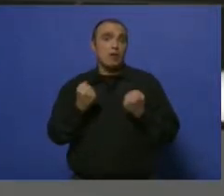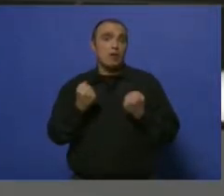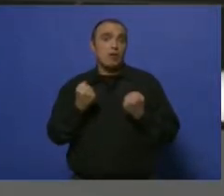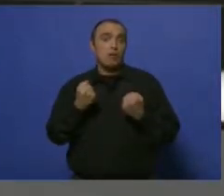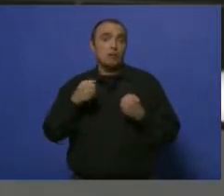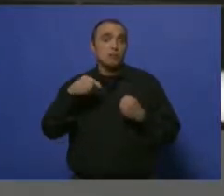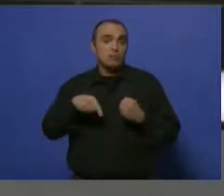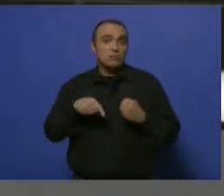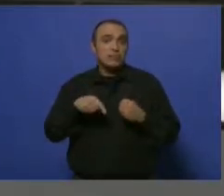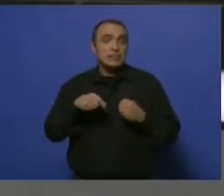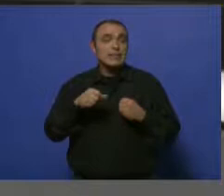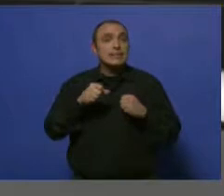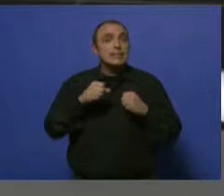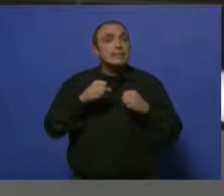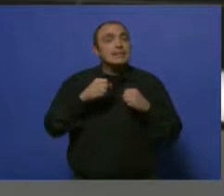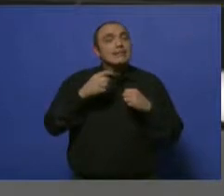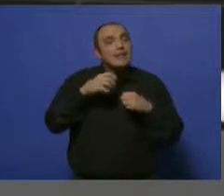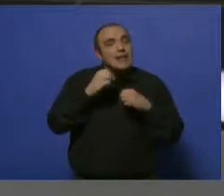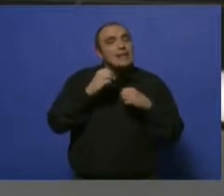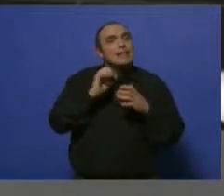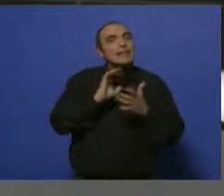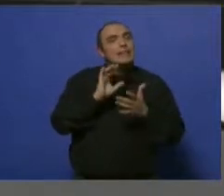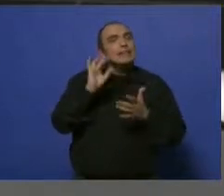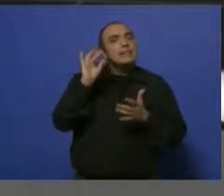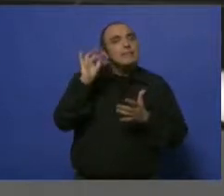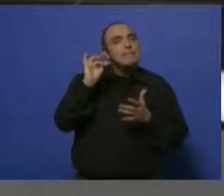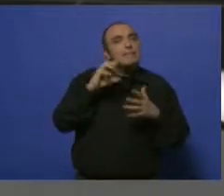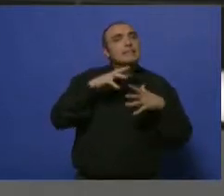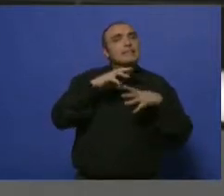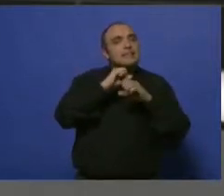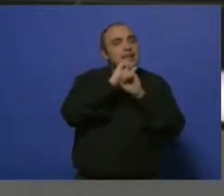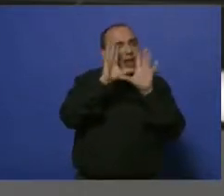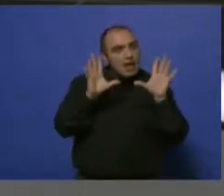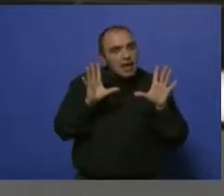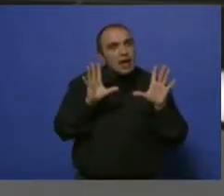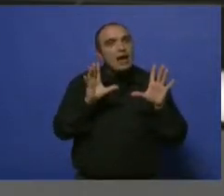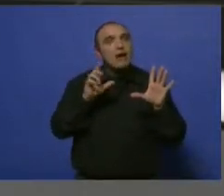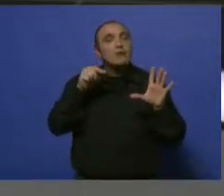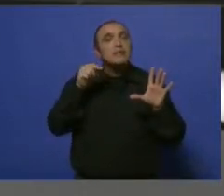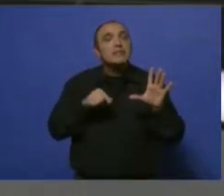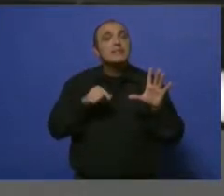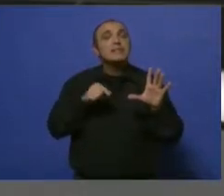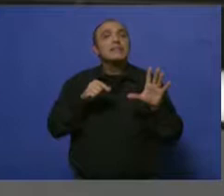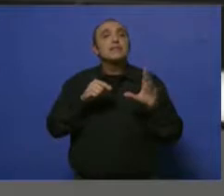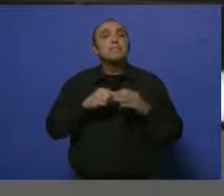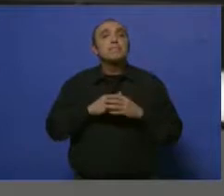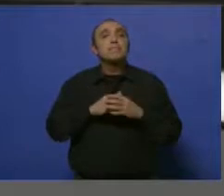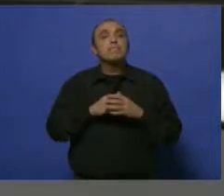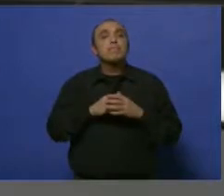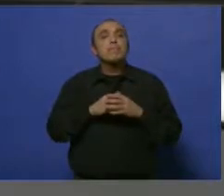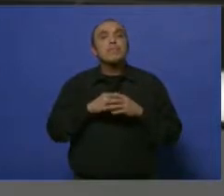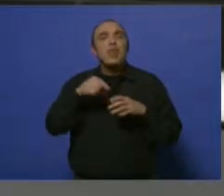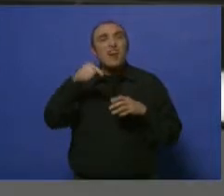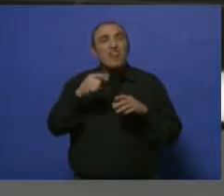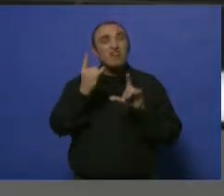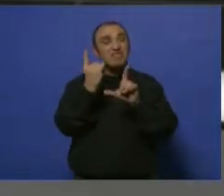Esto parecería que en algunos medios se genera y por lo tanto terminamos desinformando. Dentro de la línea editorial de UNITV